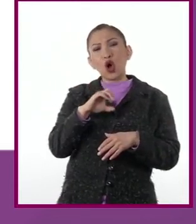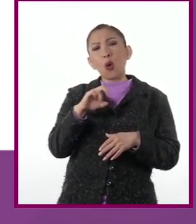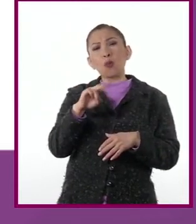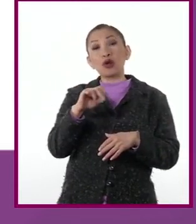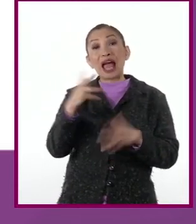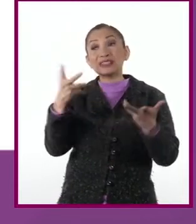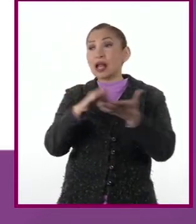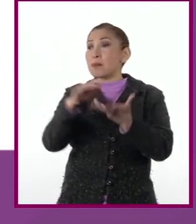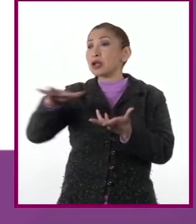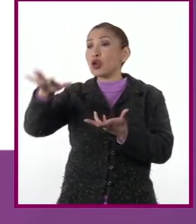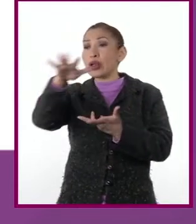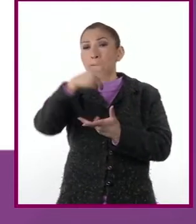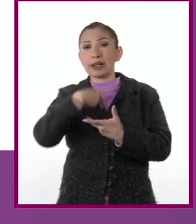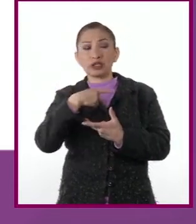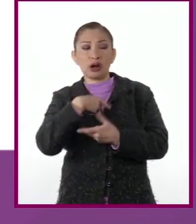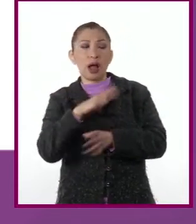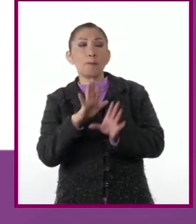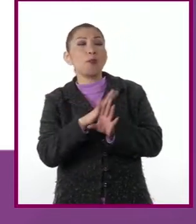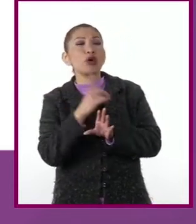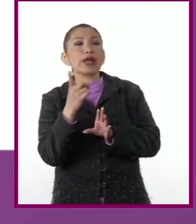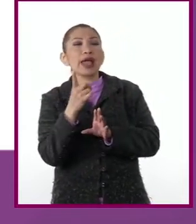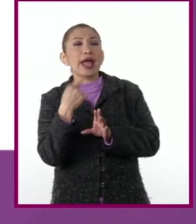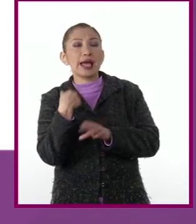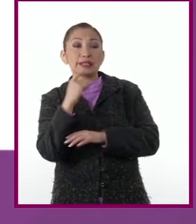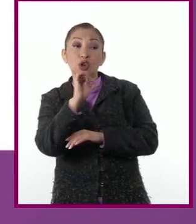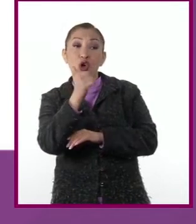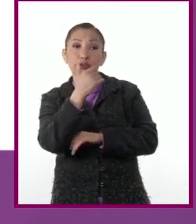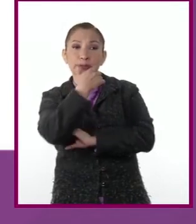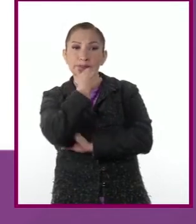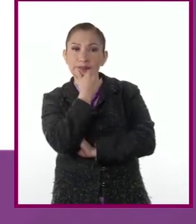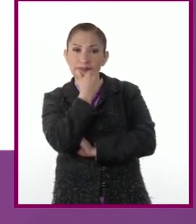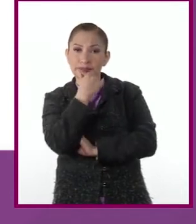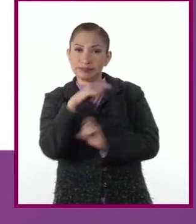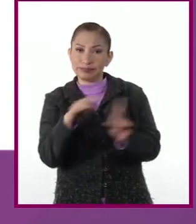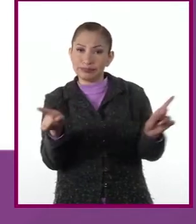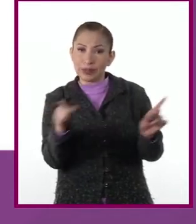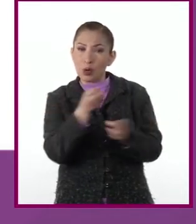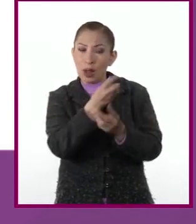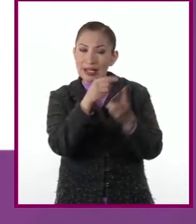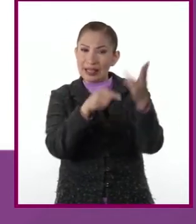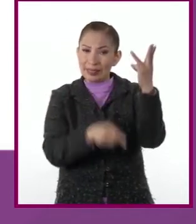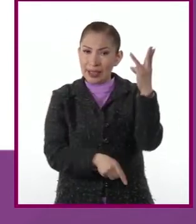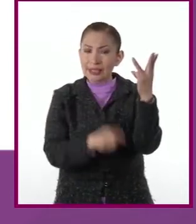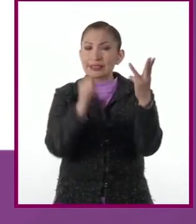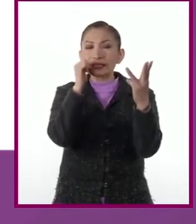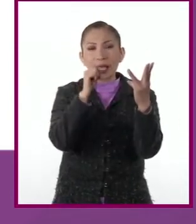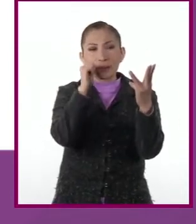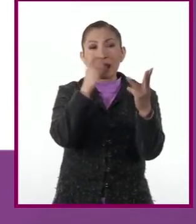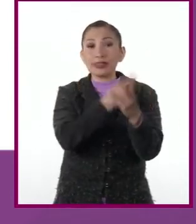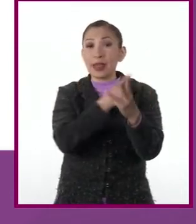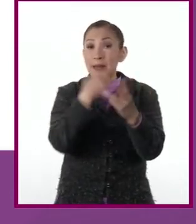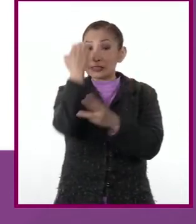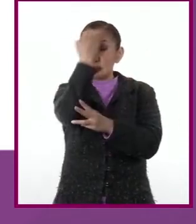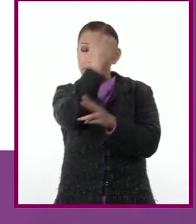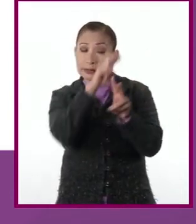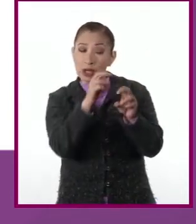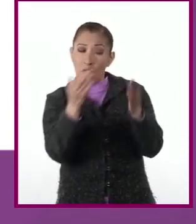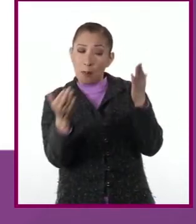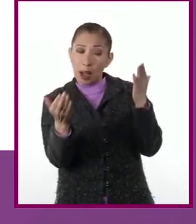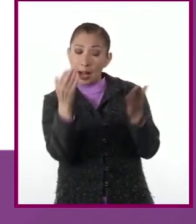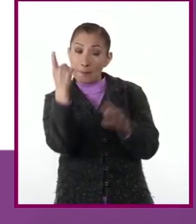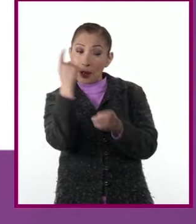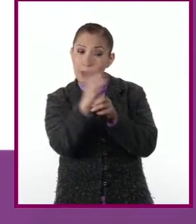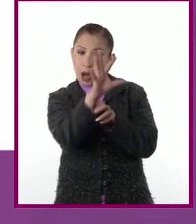que hace la mayoría de la gente y por qué lo hace, es otra. En cualquier caso, siempre hay que analizar, comparar,